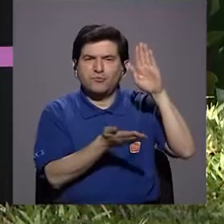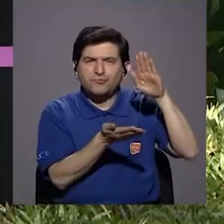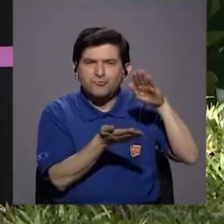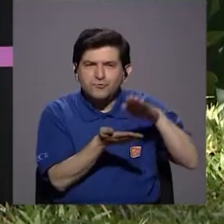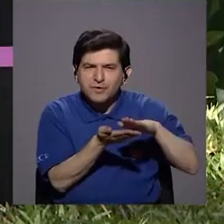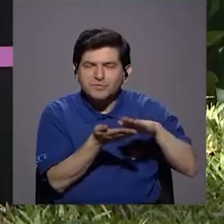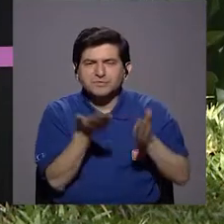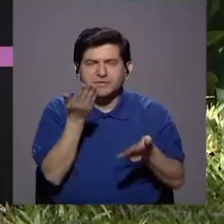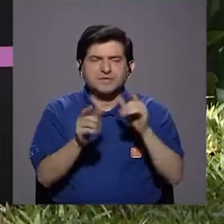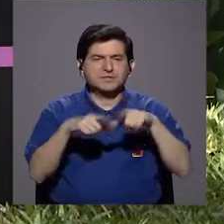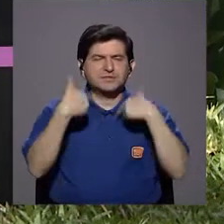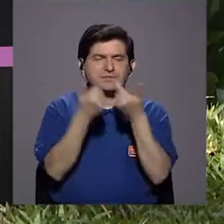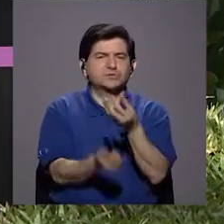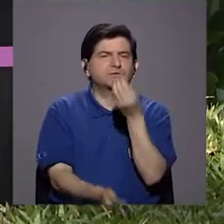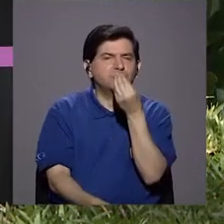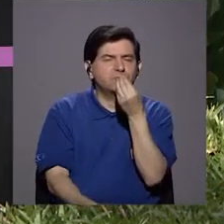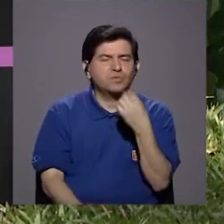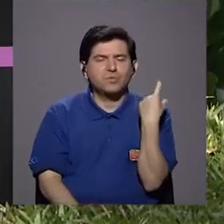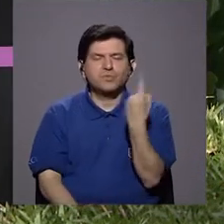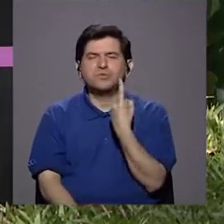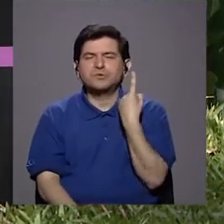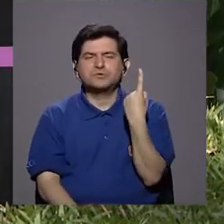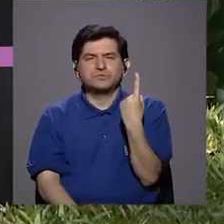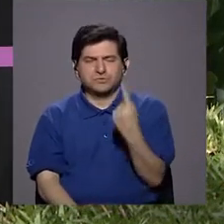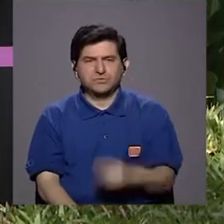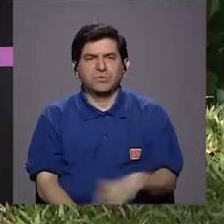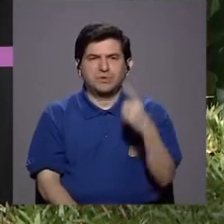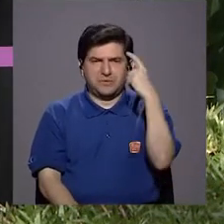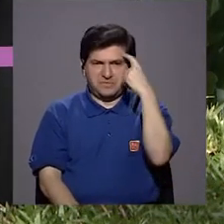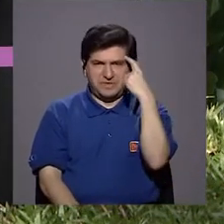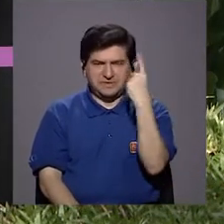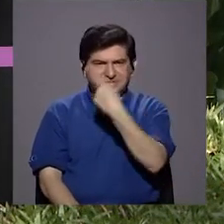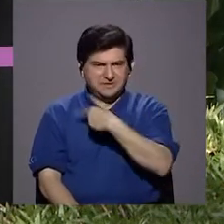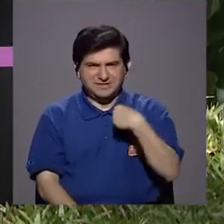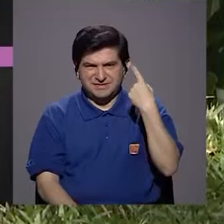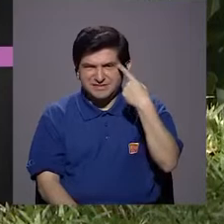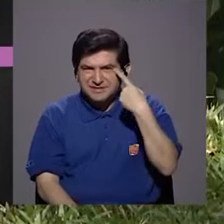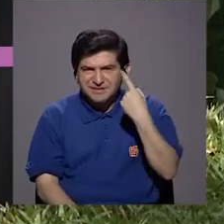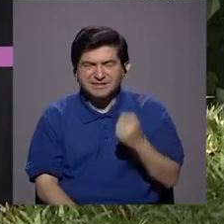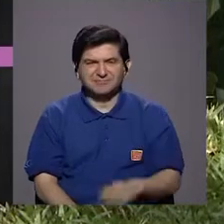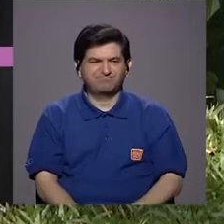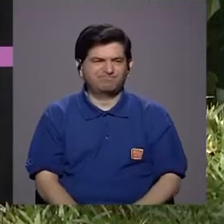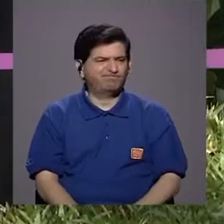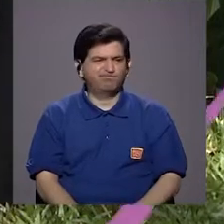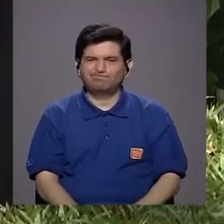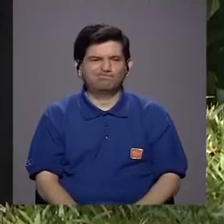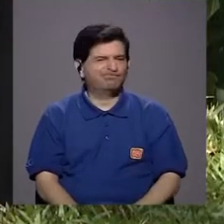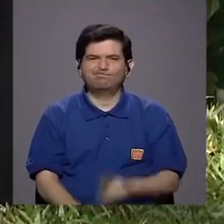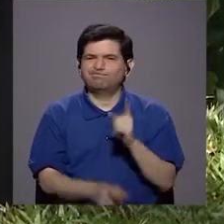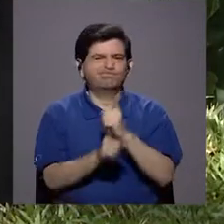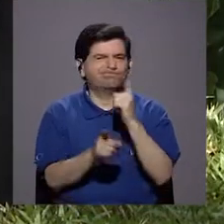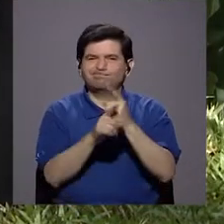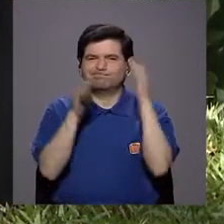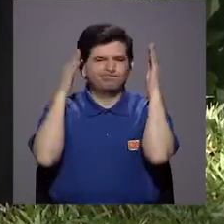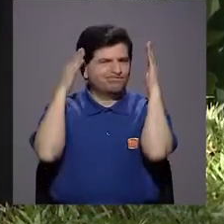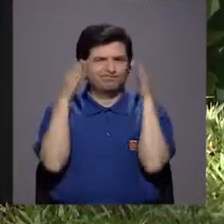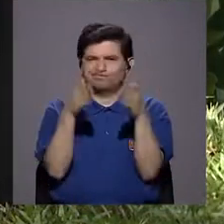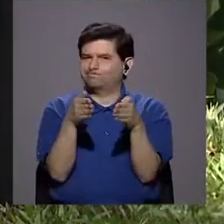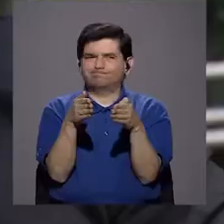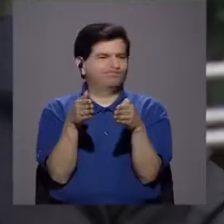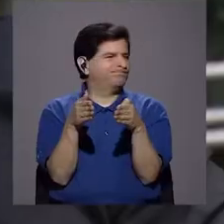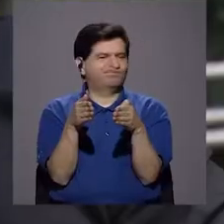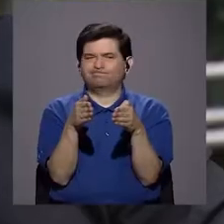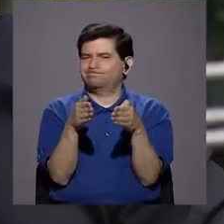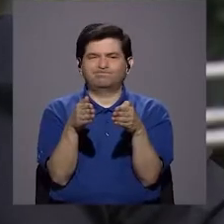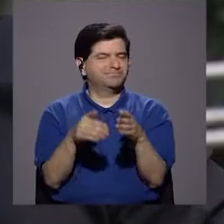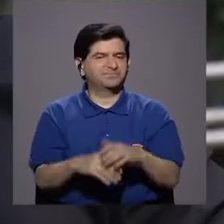reducirlo tal vez a cierto grupo de alimentos, única y exclusivamente para pensar en la boca, tal vez no sería la forma de enfocarlo,